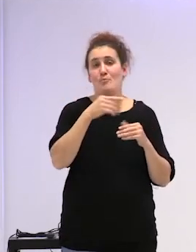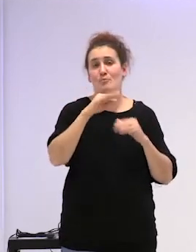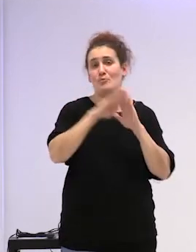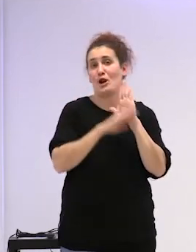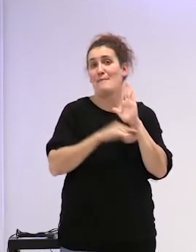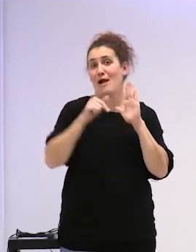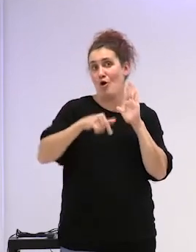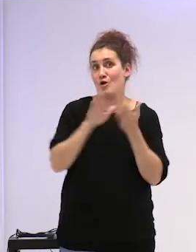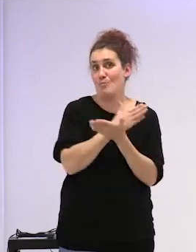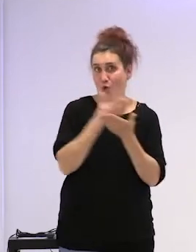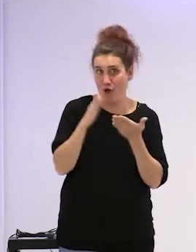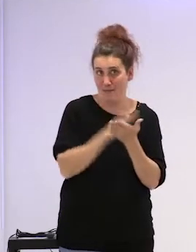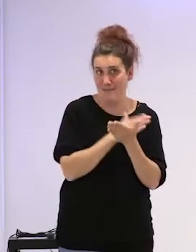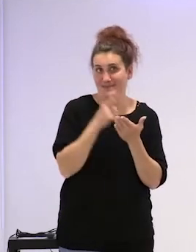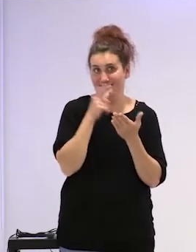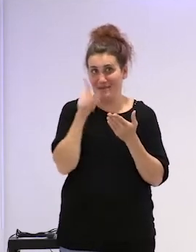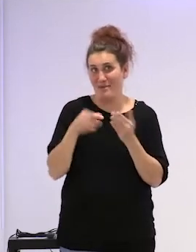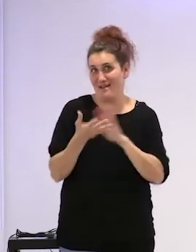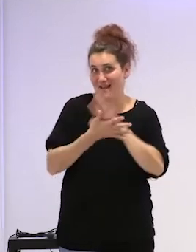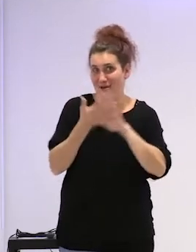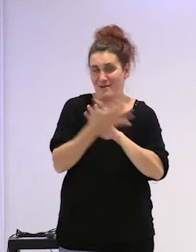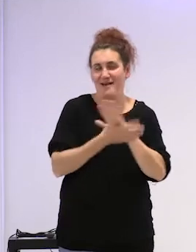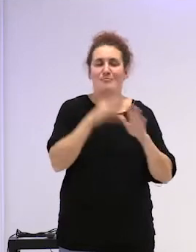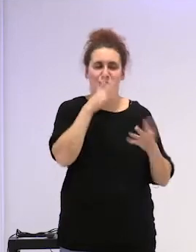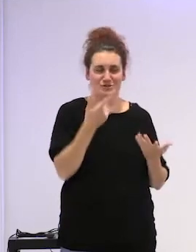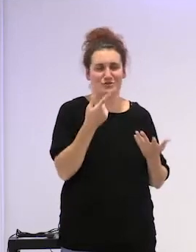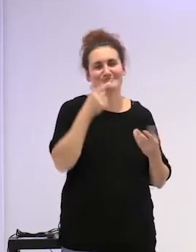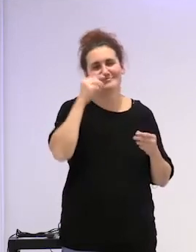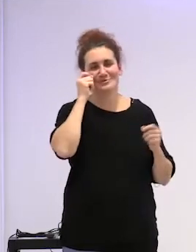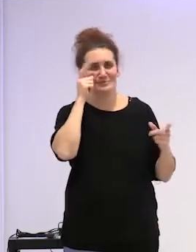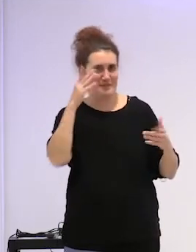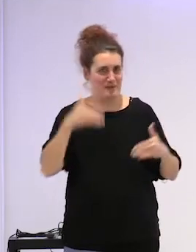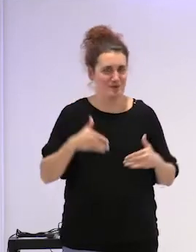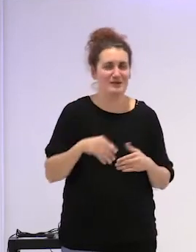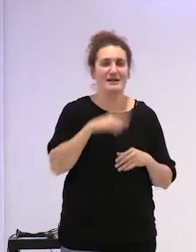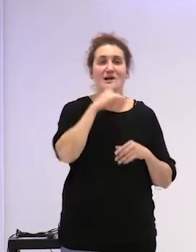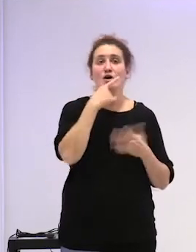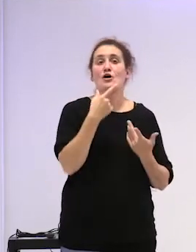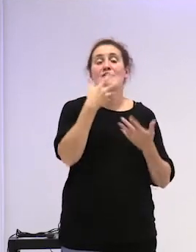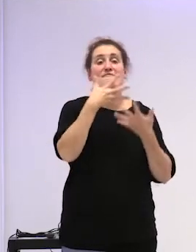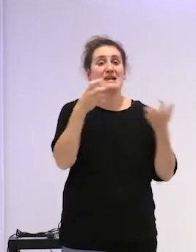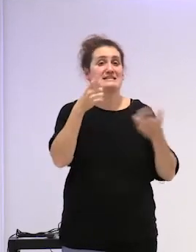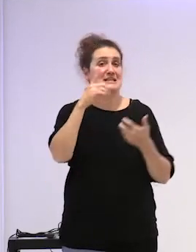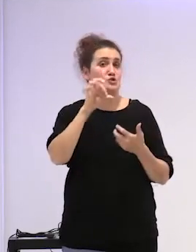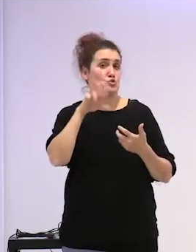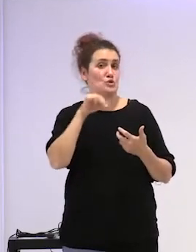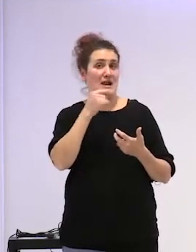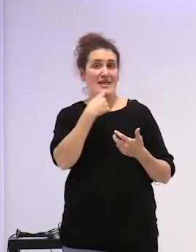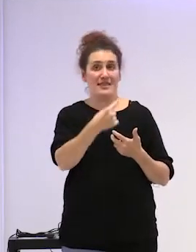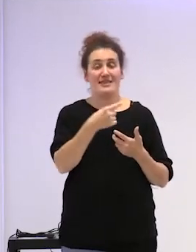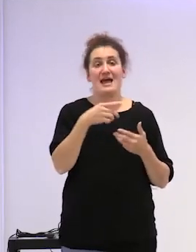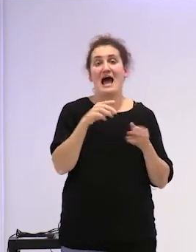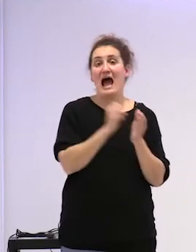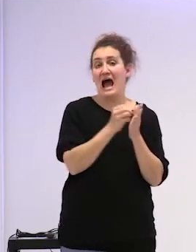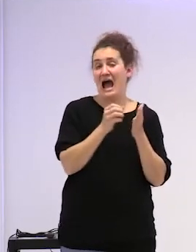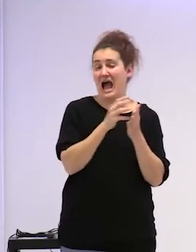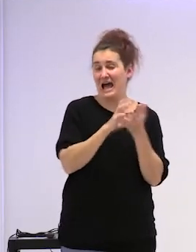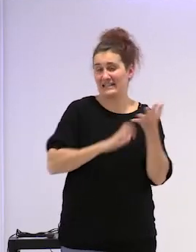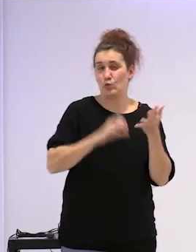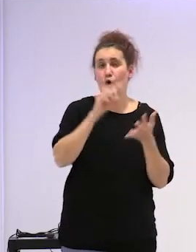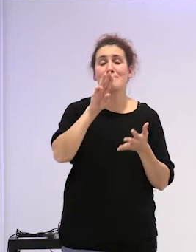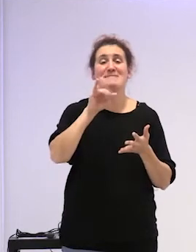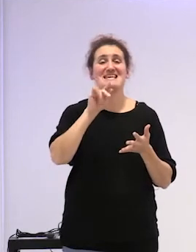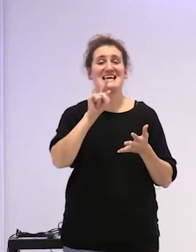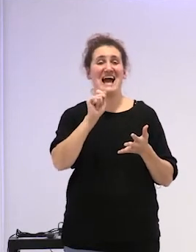va hablar de poesía y es que en una frase que Susana menciona en un artículo en Pícara creo que nos da